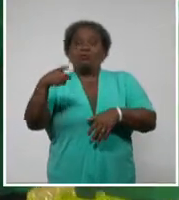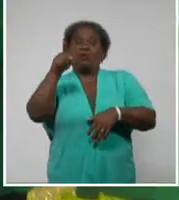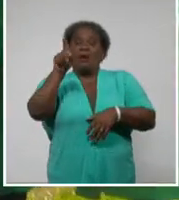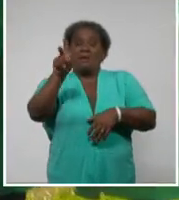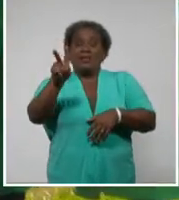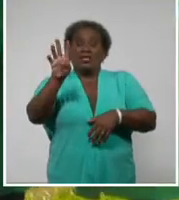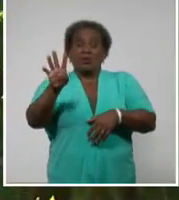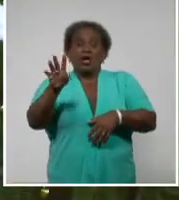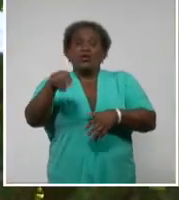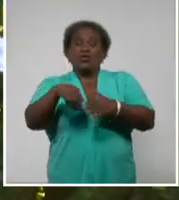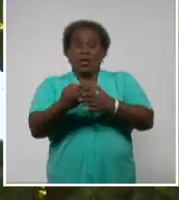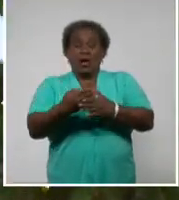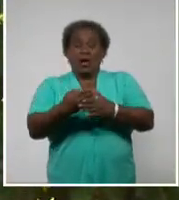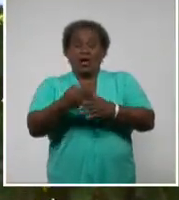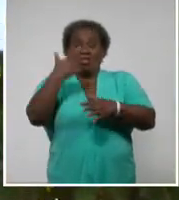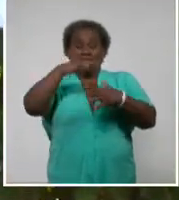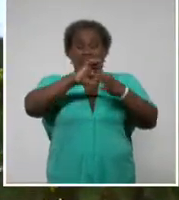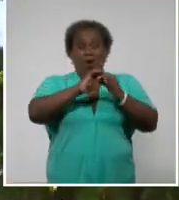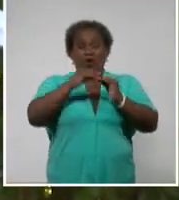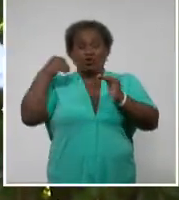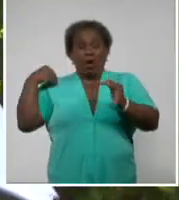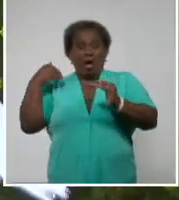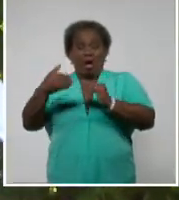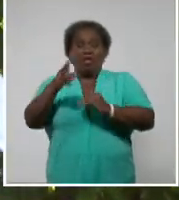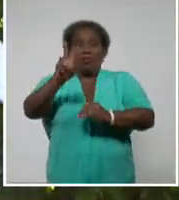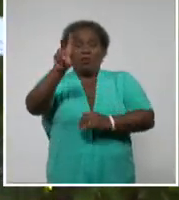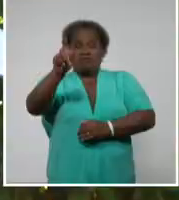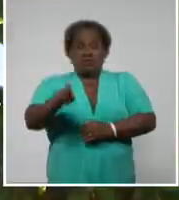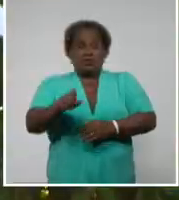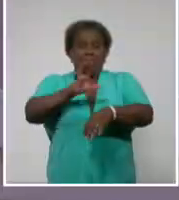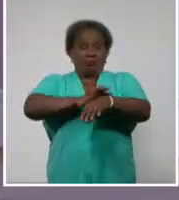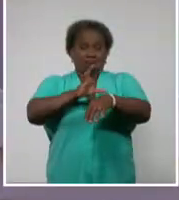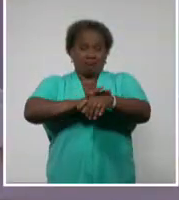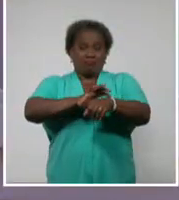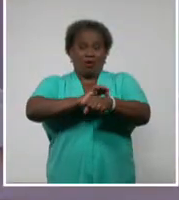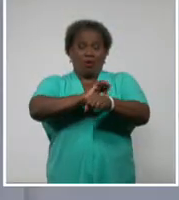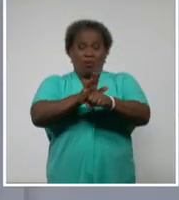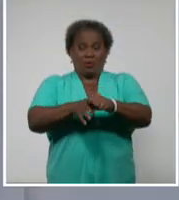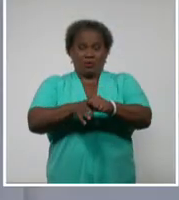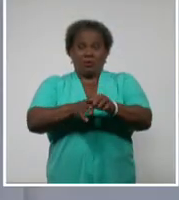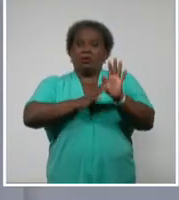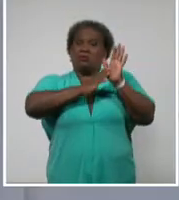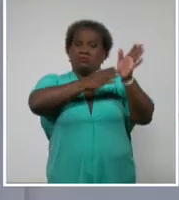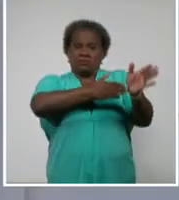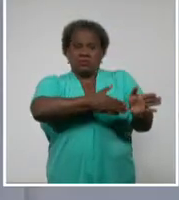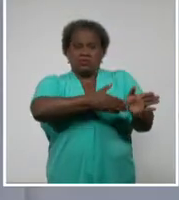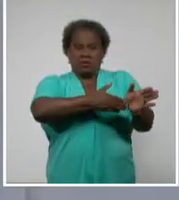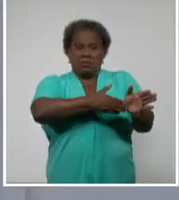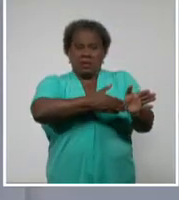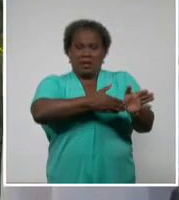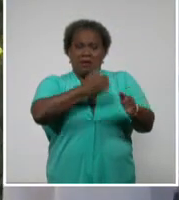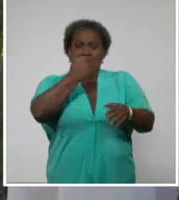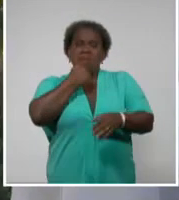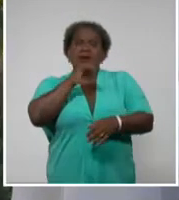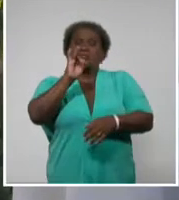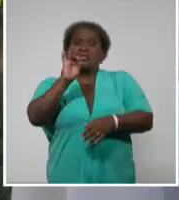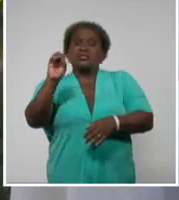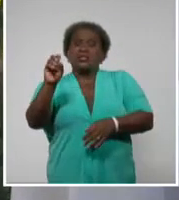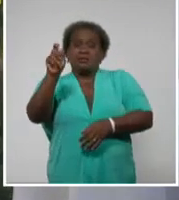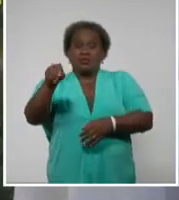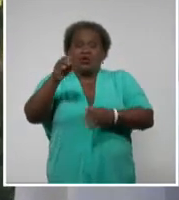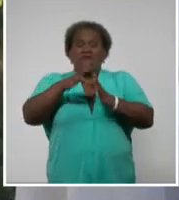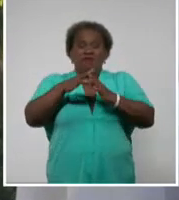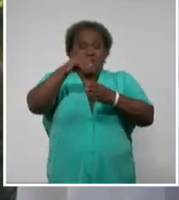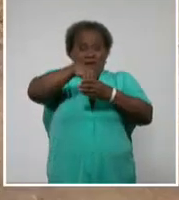27 de agosto, tras registrar dos casos positivos a la COVID-19. La disciplina de sus más de 700 habitantes, el apoyo de